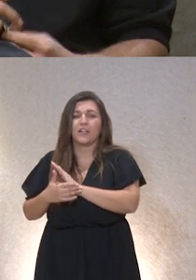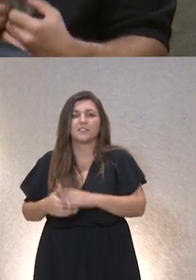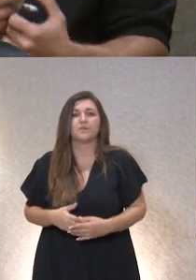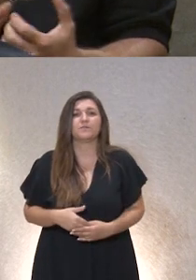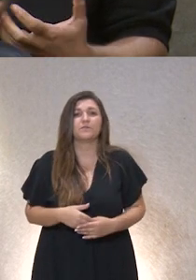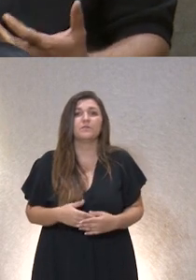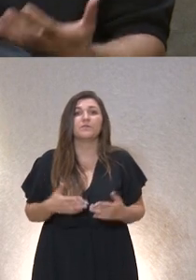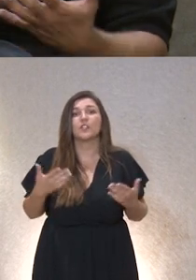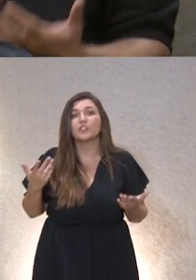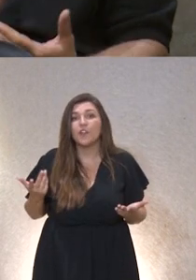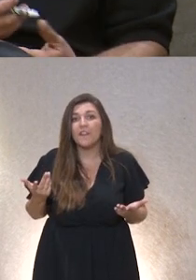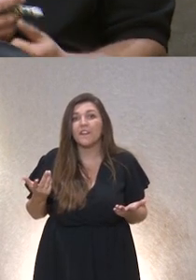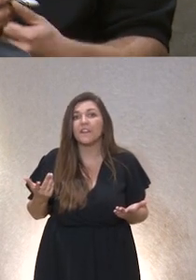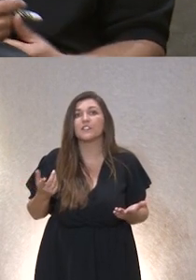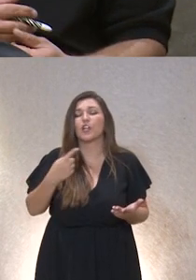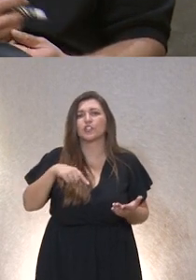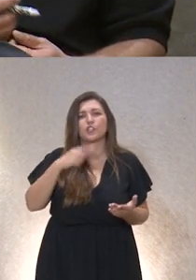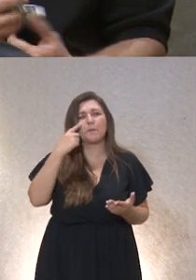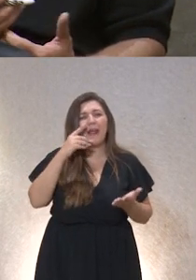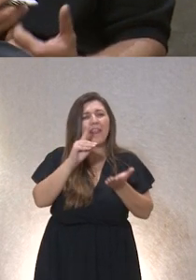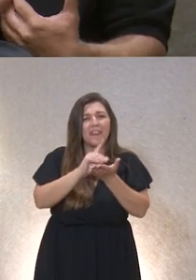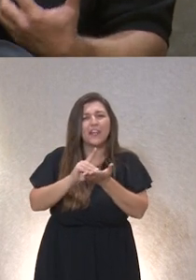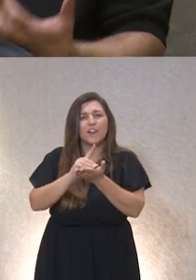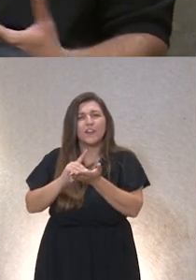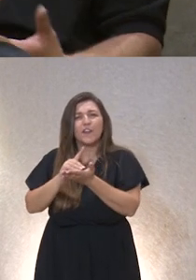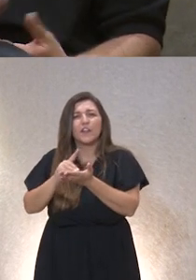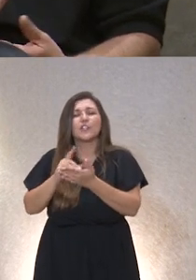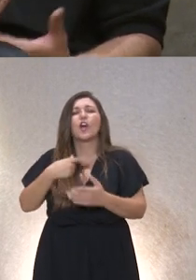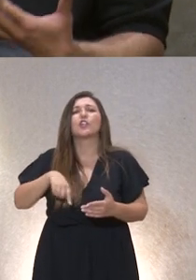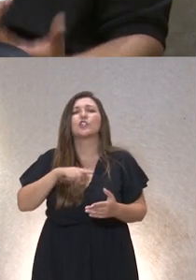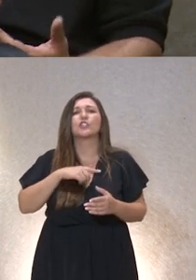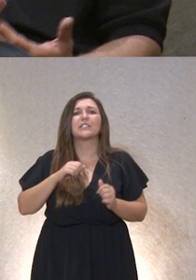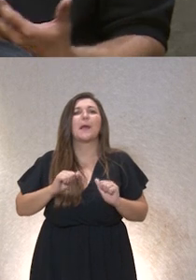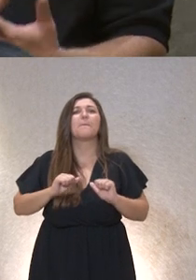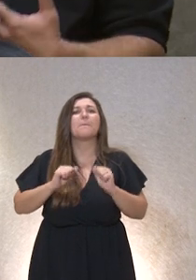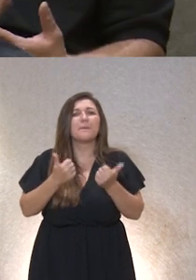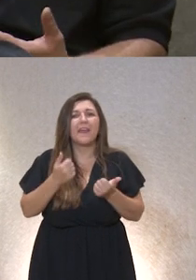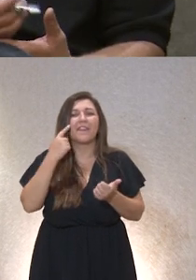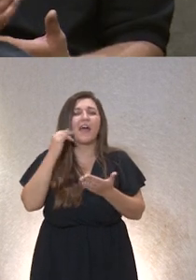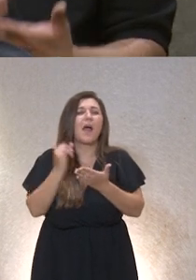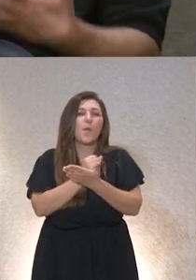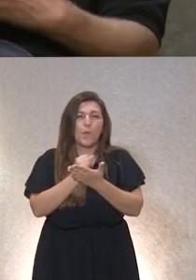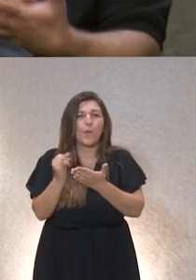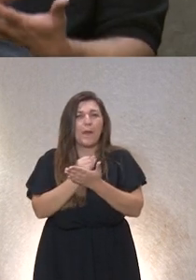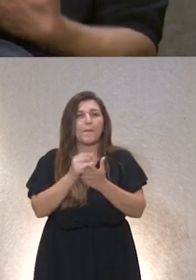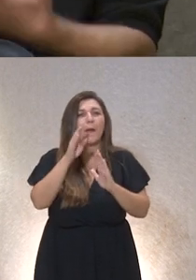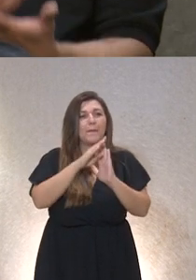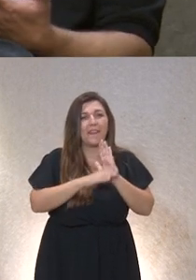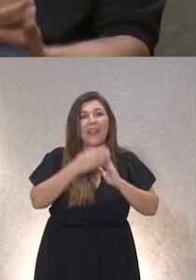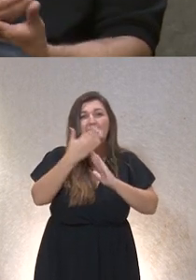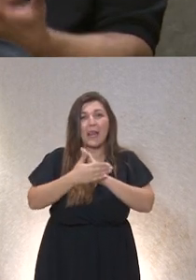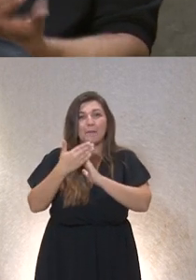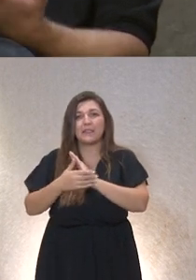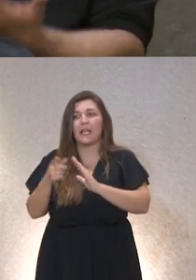claro después de obtener todos esos datos era de vale cómo no vamos a empezar con este pilotaje de reducción de restricciones si ya tenemos esta